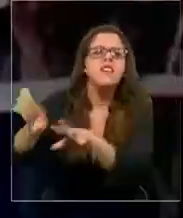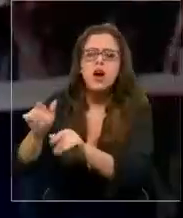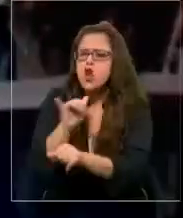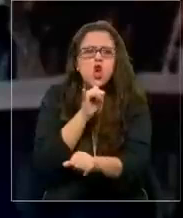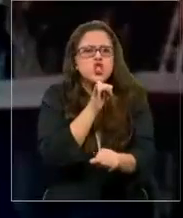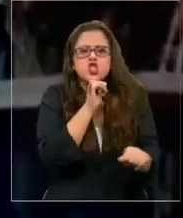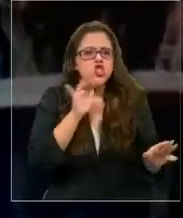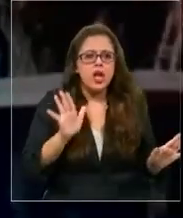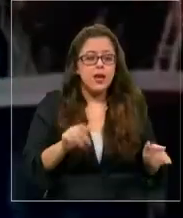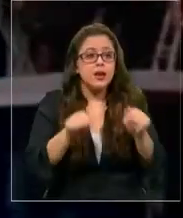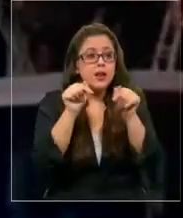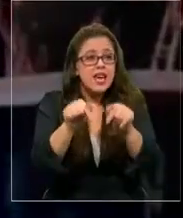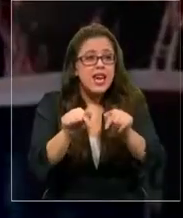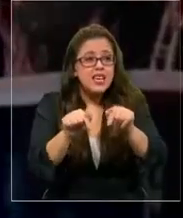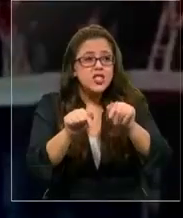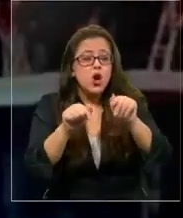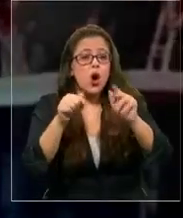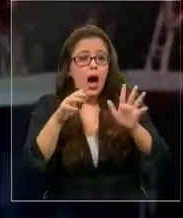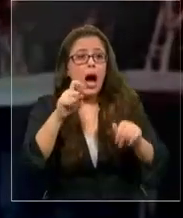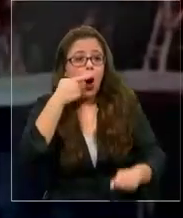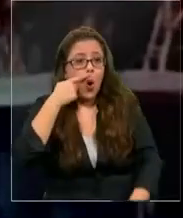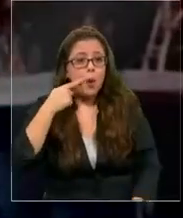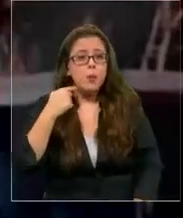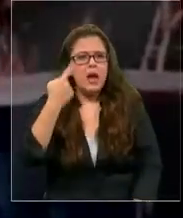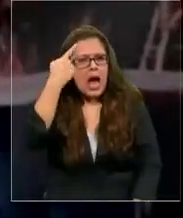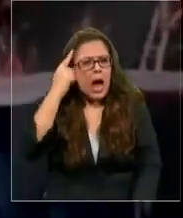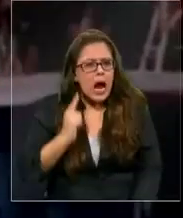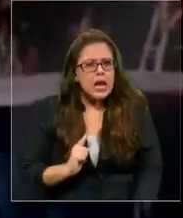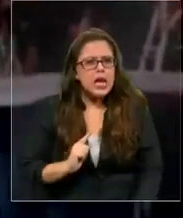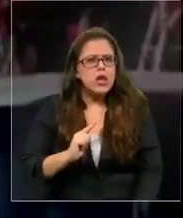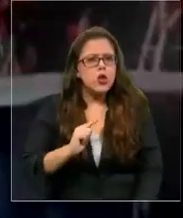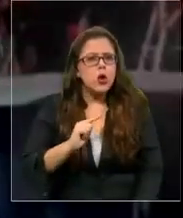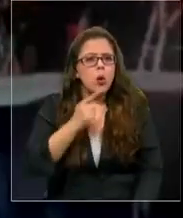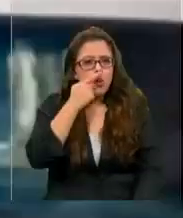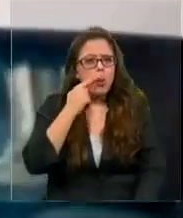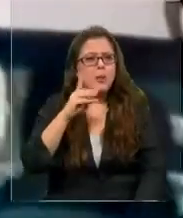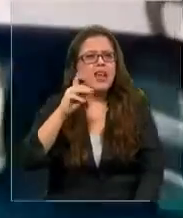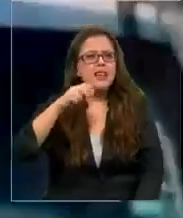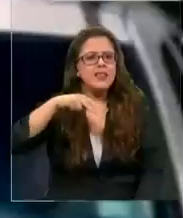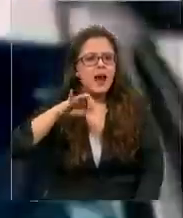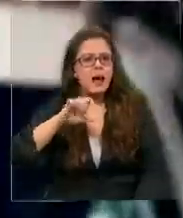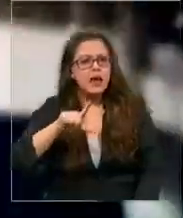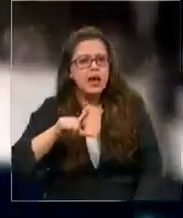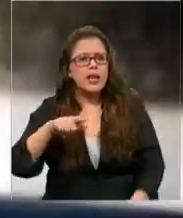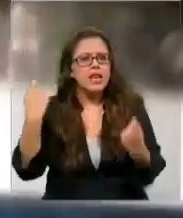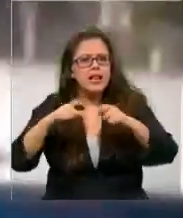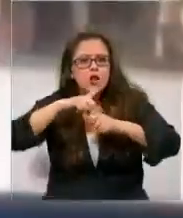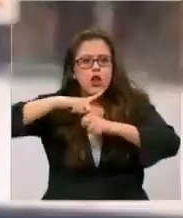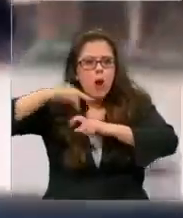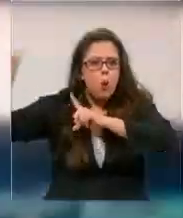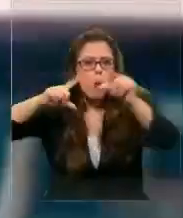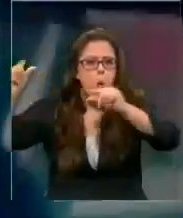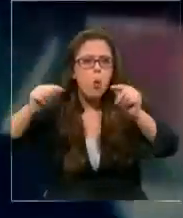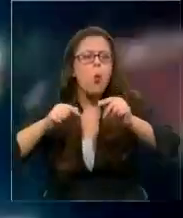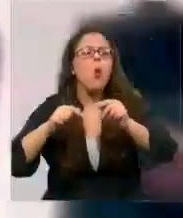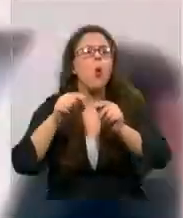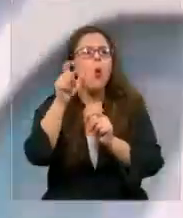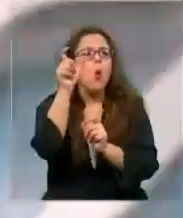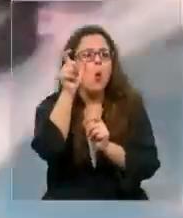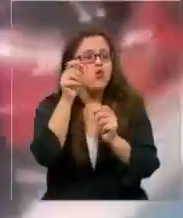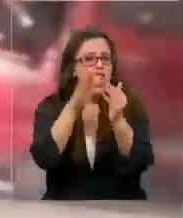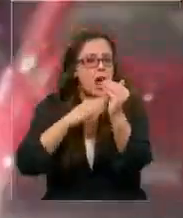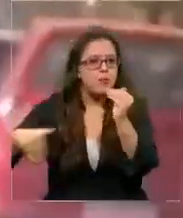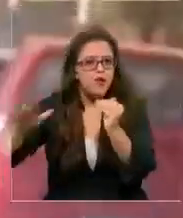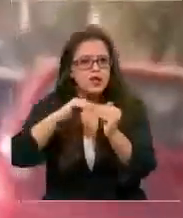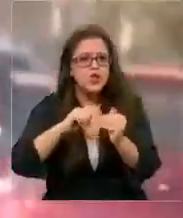Este registro capta a Danielito herido minutos después del crimen, huyendo de la población. Horas después se